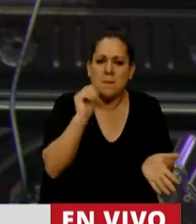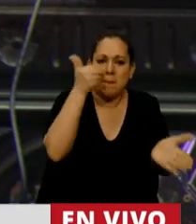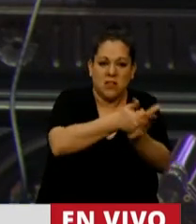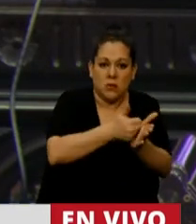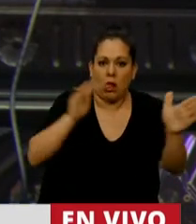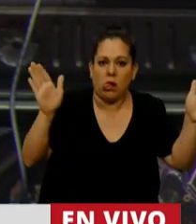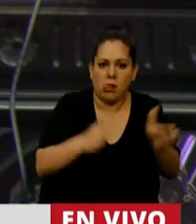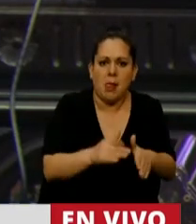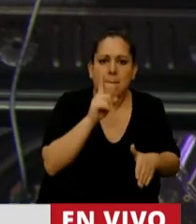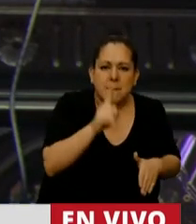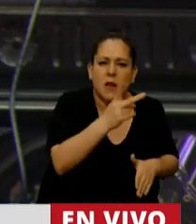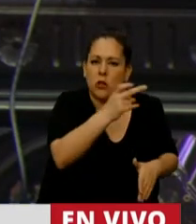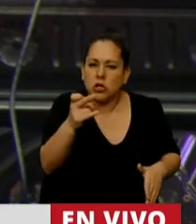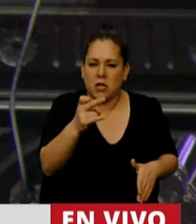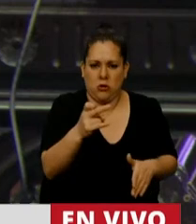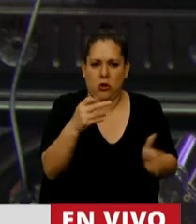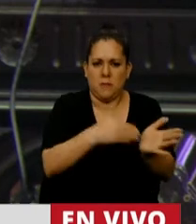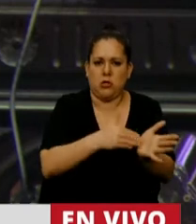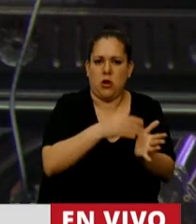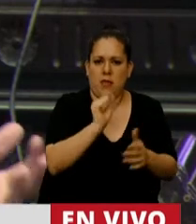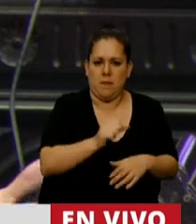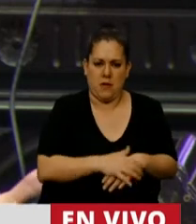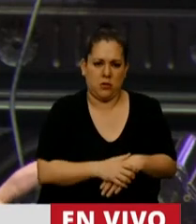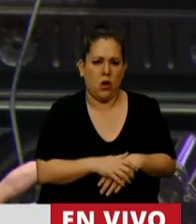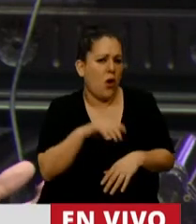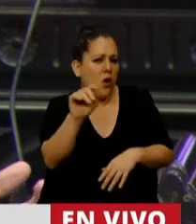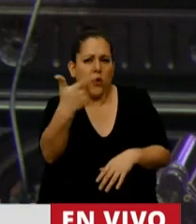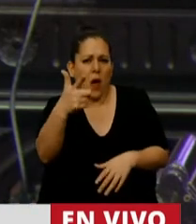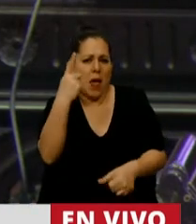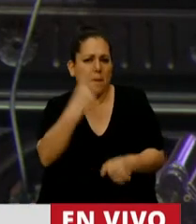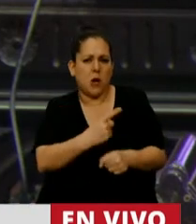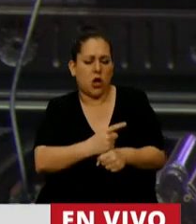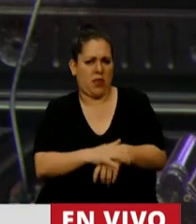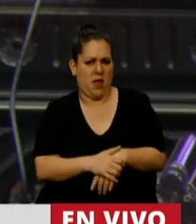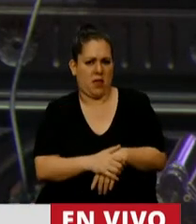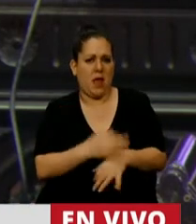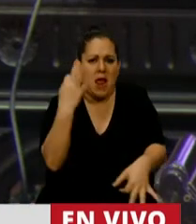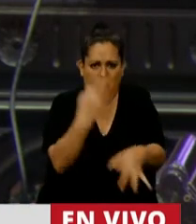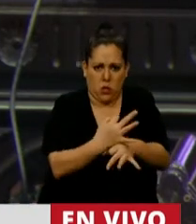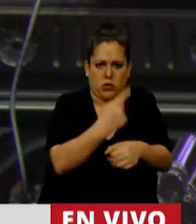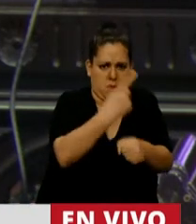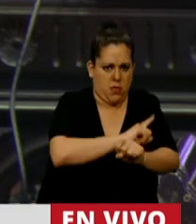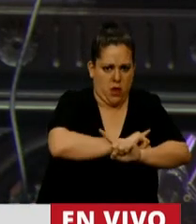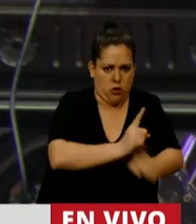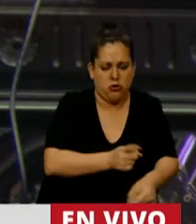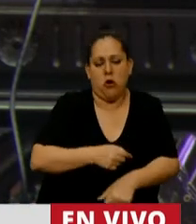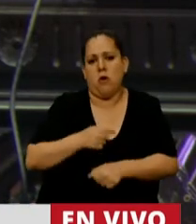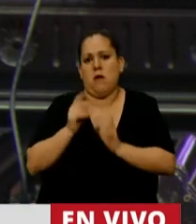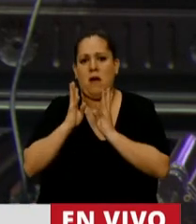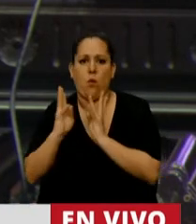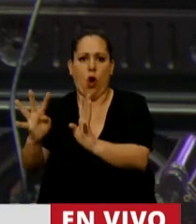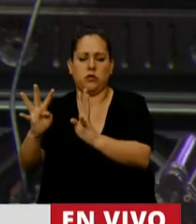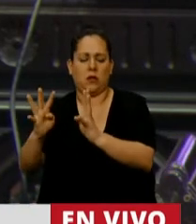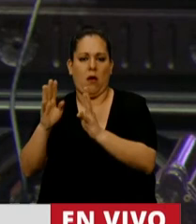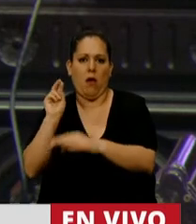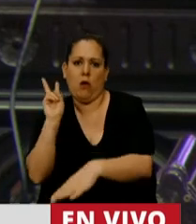en 1.200 millones de pesos. No hay prioridades, ni para la educación, ni para cuidar el medio ambiente que